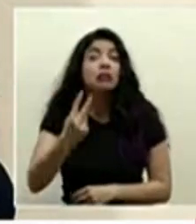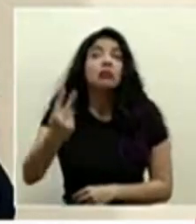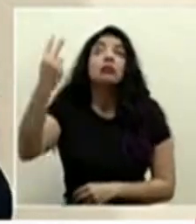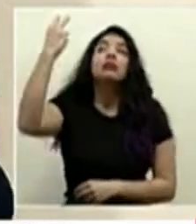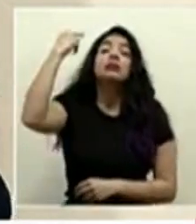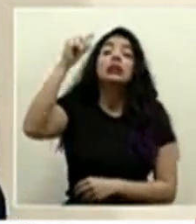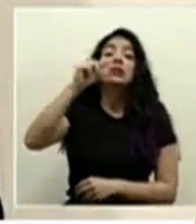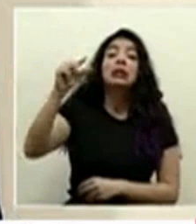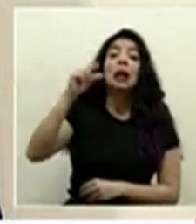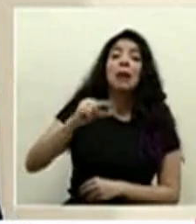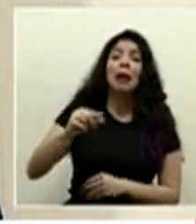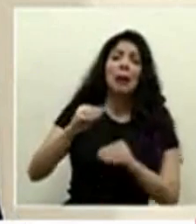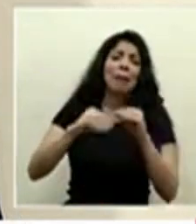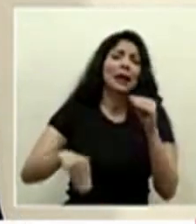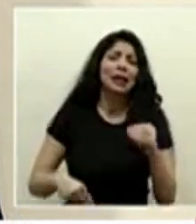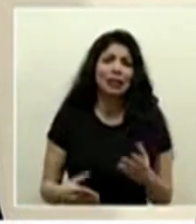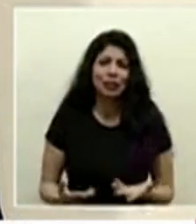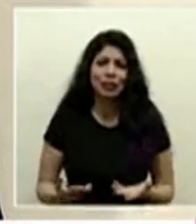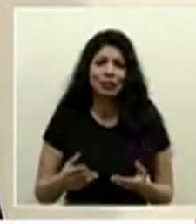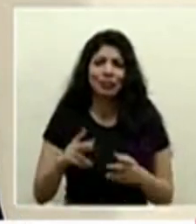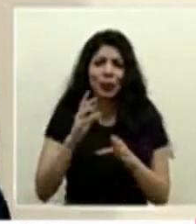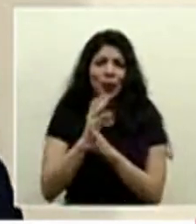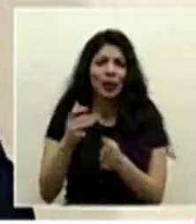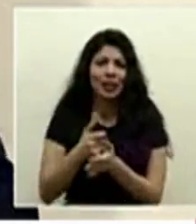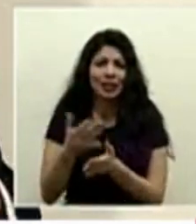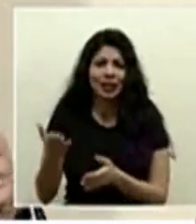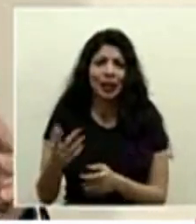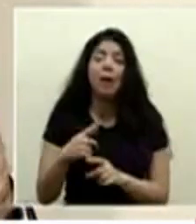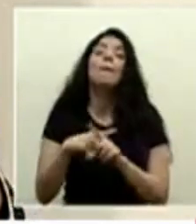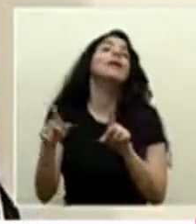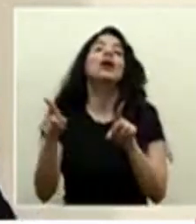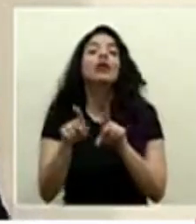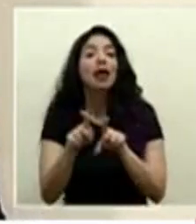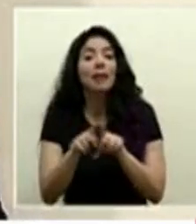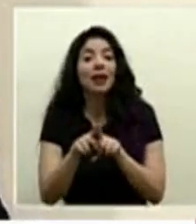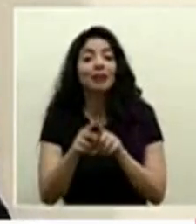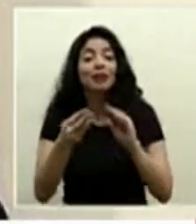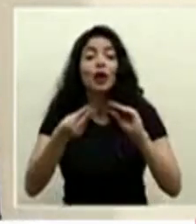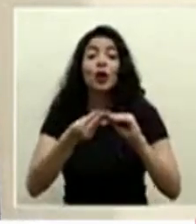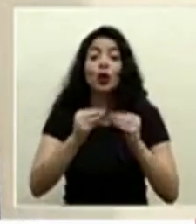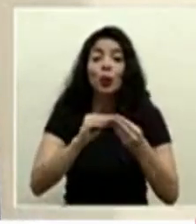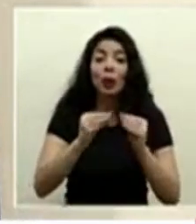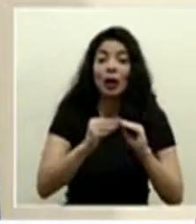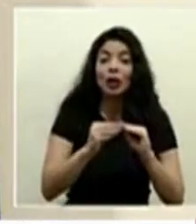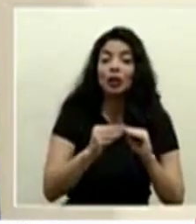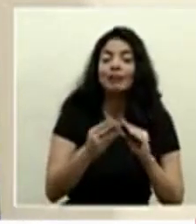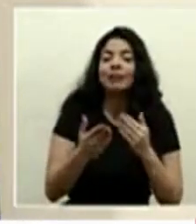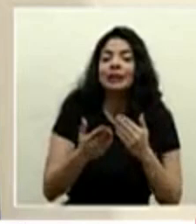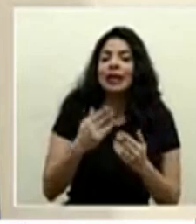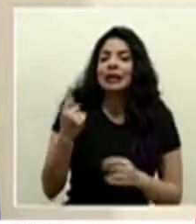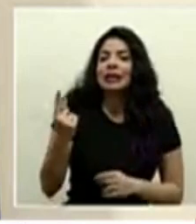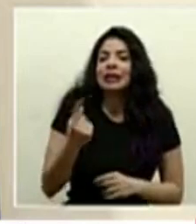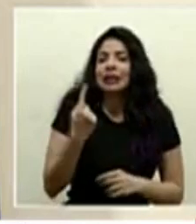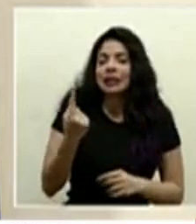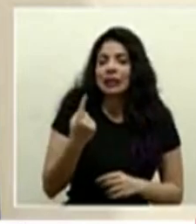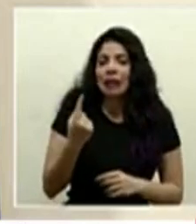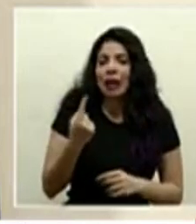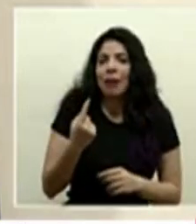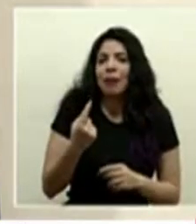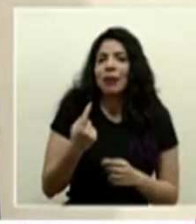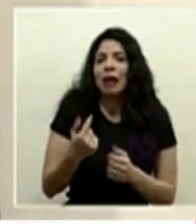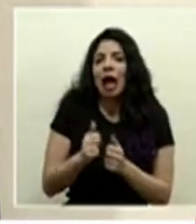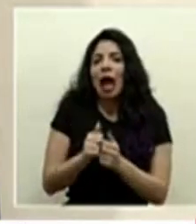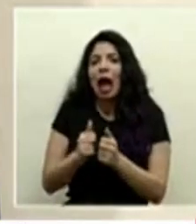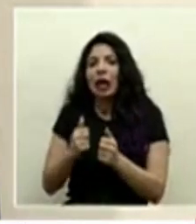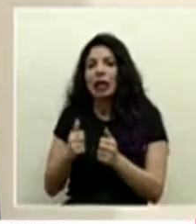semanas eran menos que eso pero además los números normalmente van un poco atrás de las